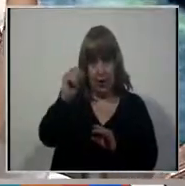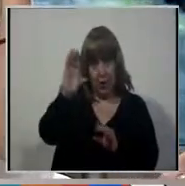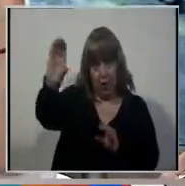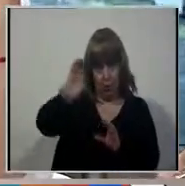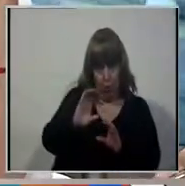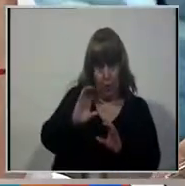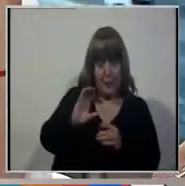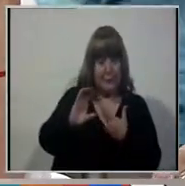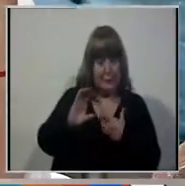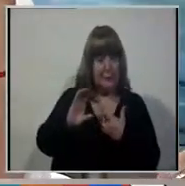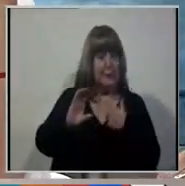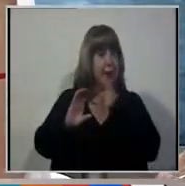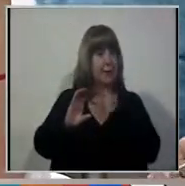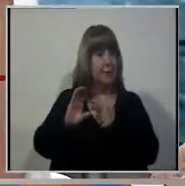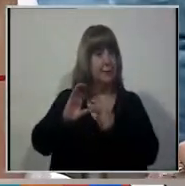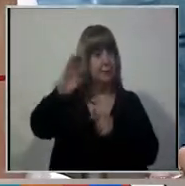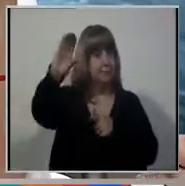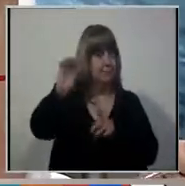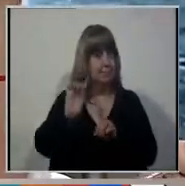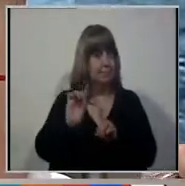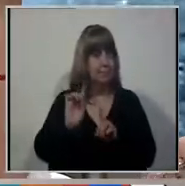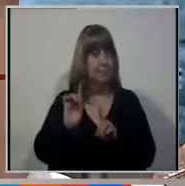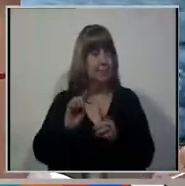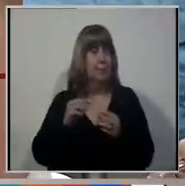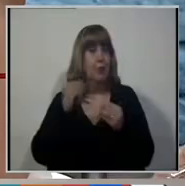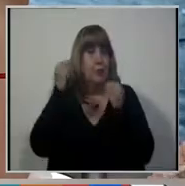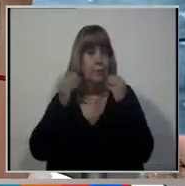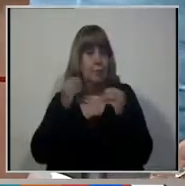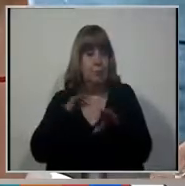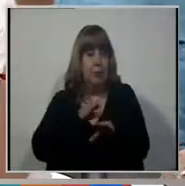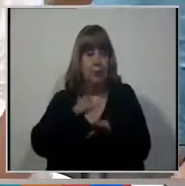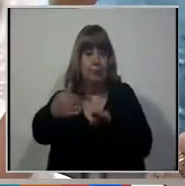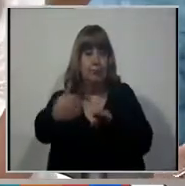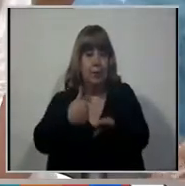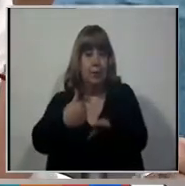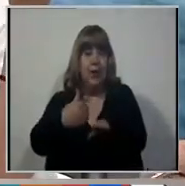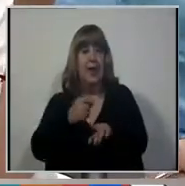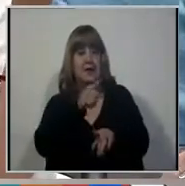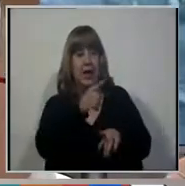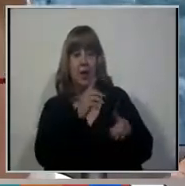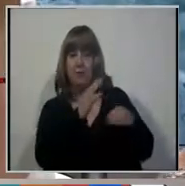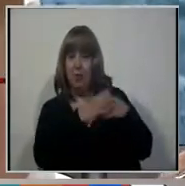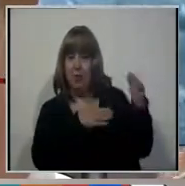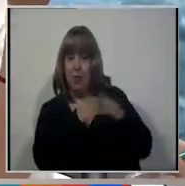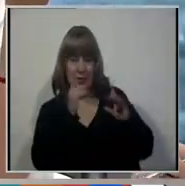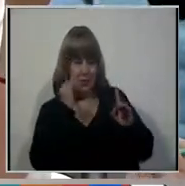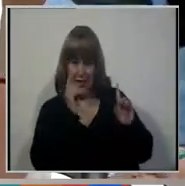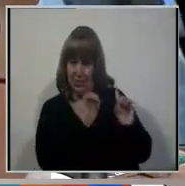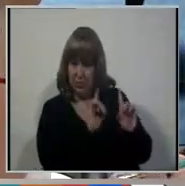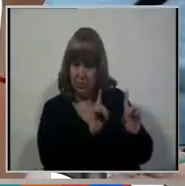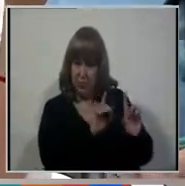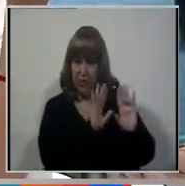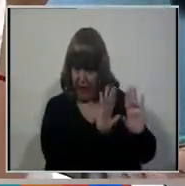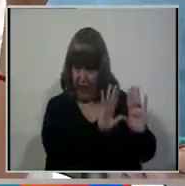este recorte de la obra pública, porque es un tema que preocupa también, en definitiva. Son obras que se esperaban, eran necesarias